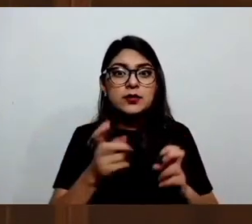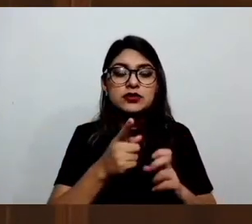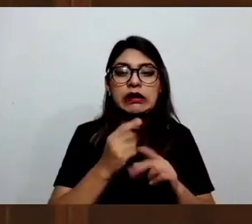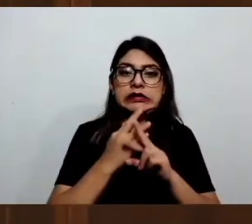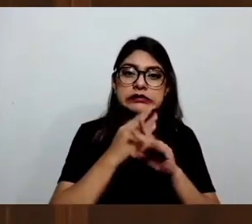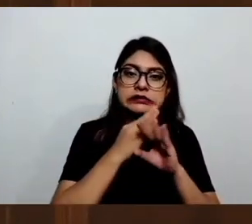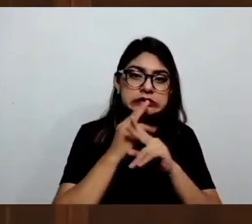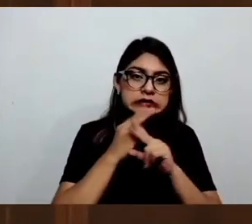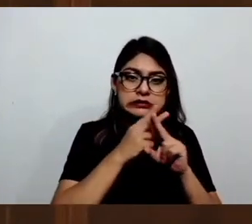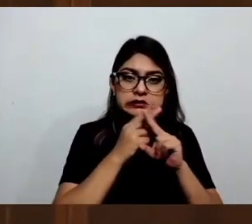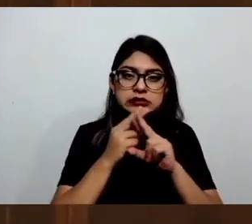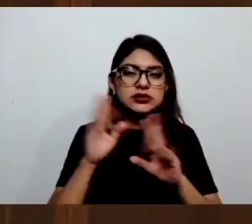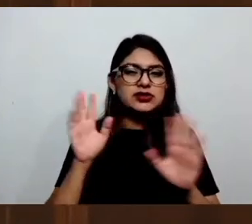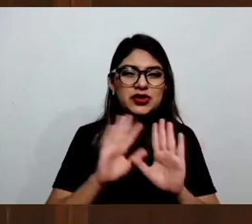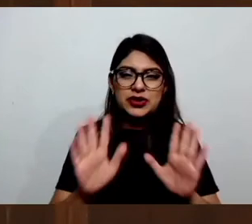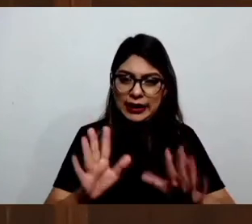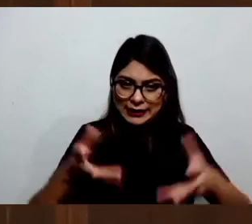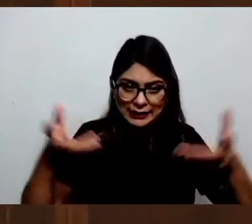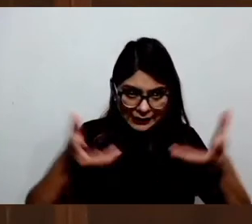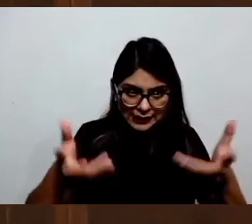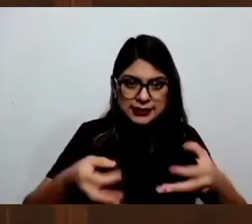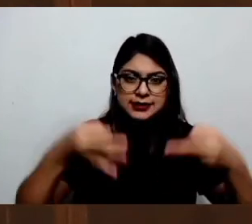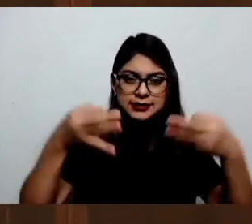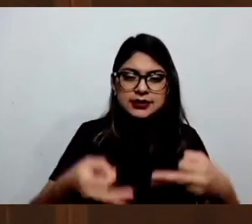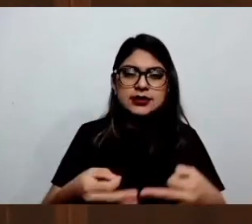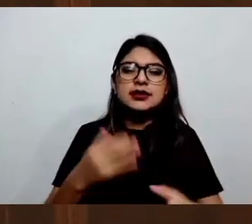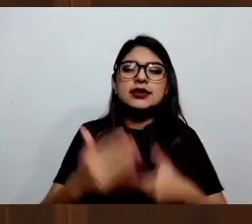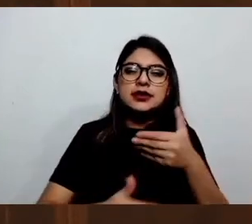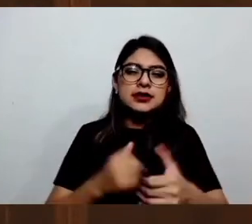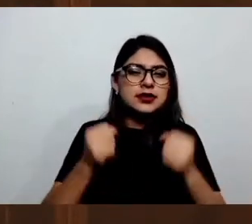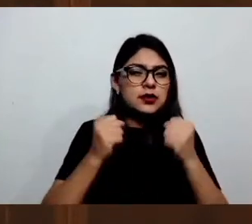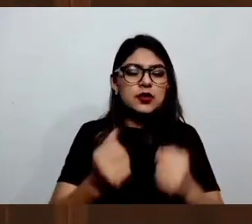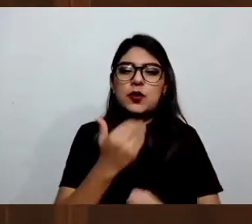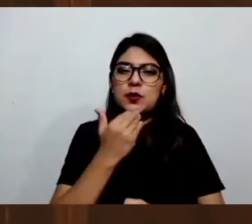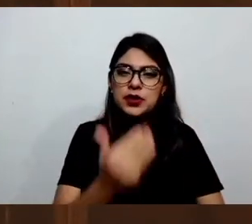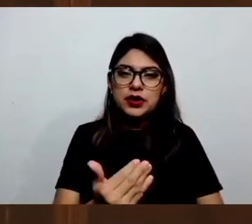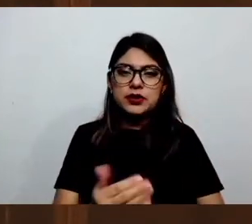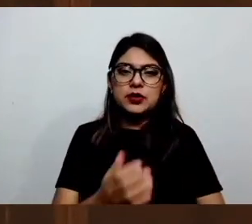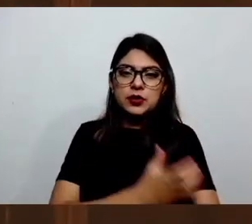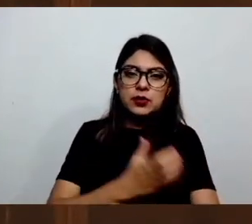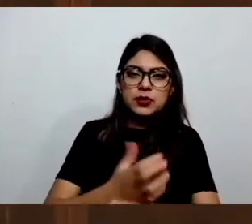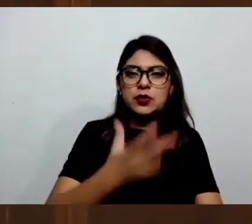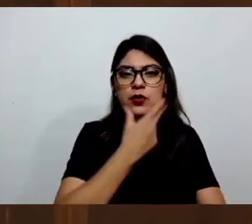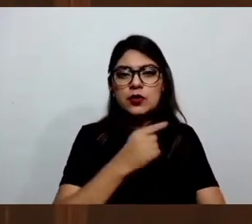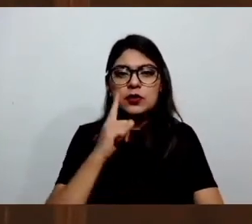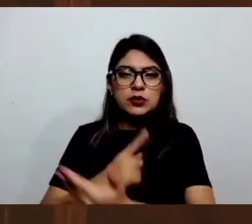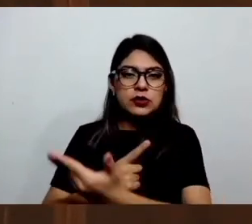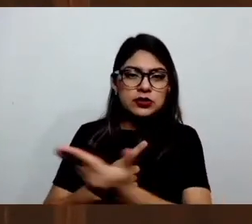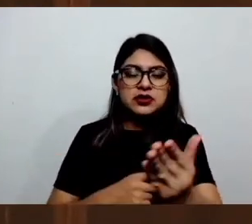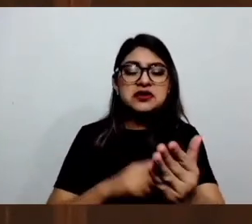ocupación. Vamos a salir bien, compañeras y compañeros, y por el bien del Estado de México. Muchas gracias y muy buenas tardes.